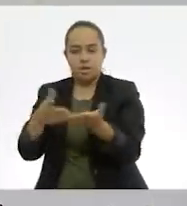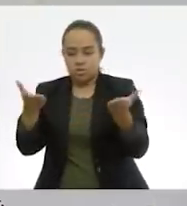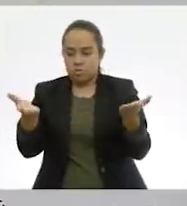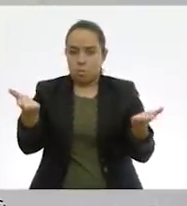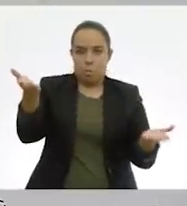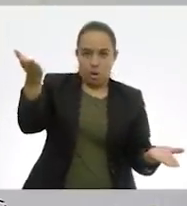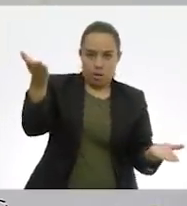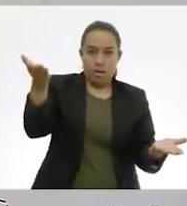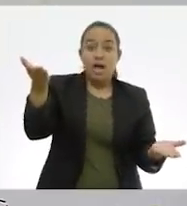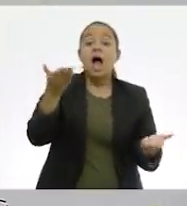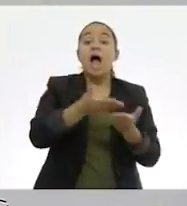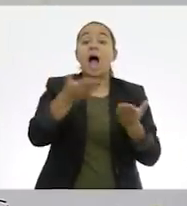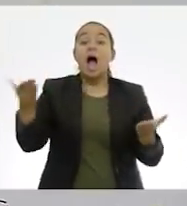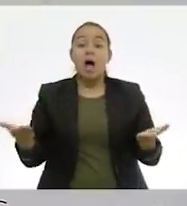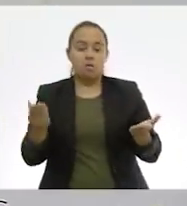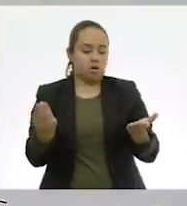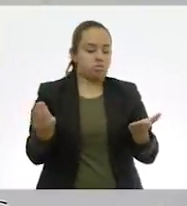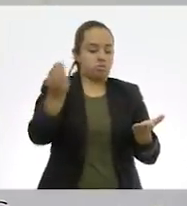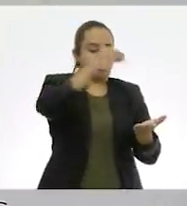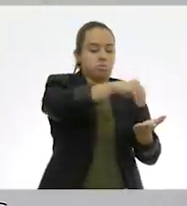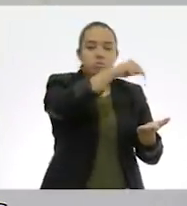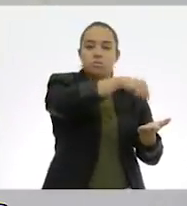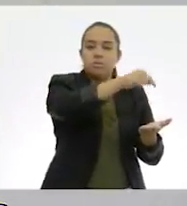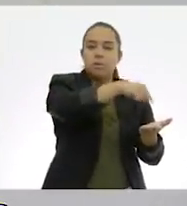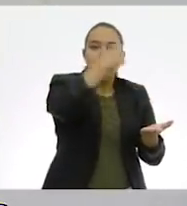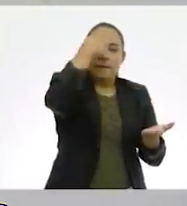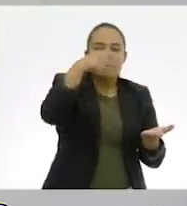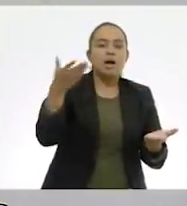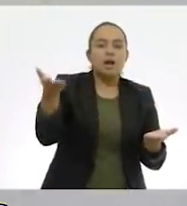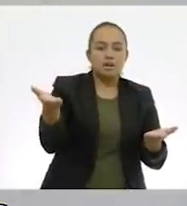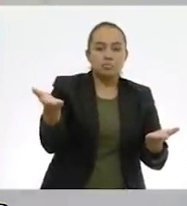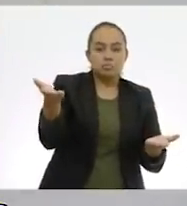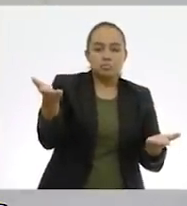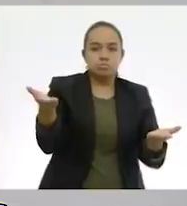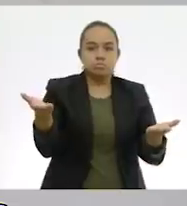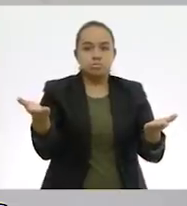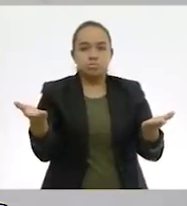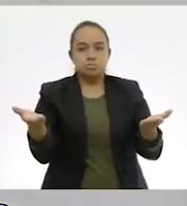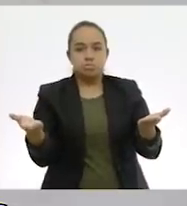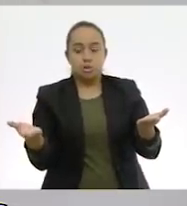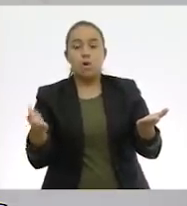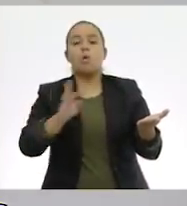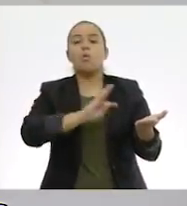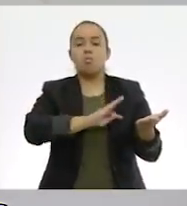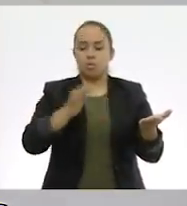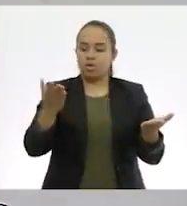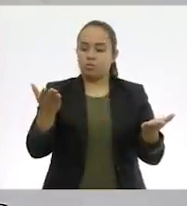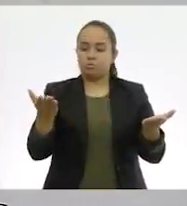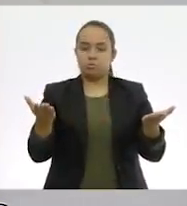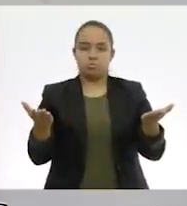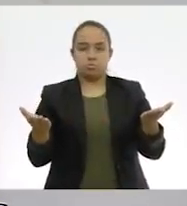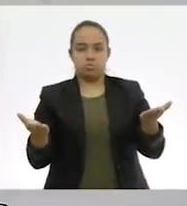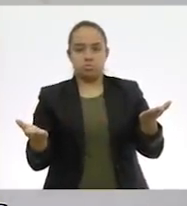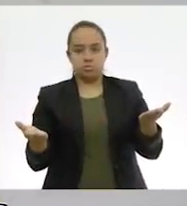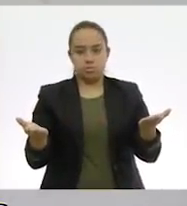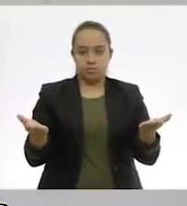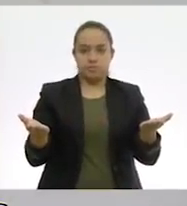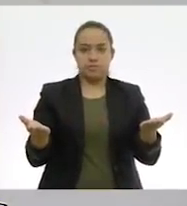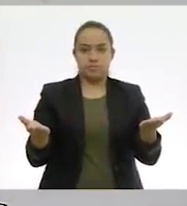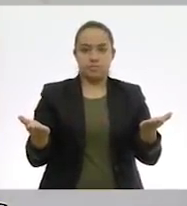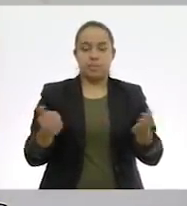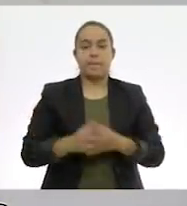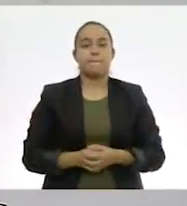saber qué le hace falta a esta parte de la balanza para que iguale la cantidad que tenía del otro lado.